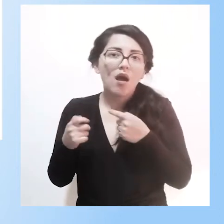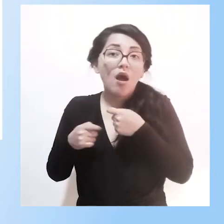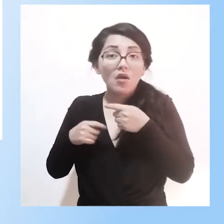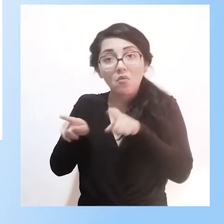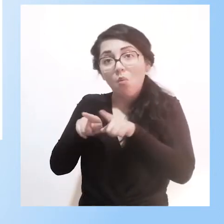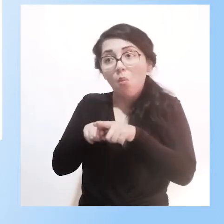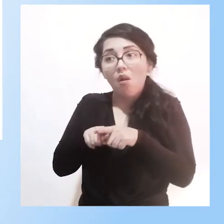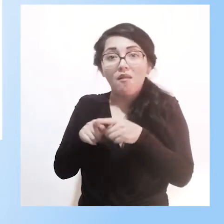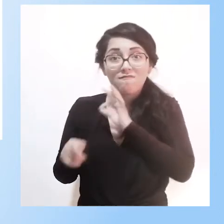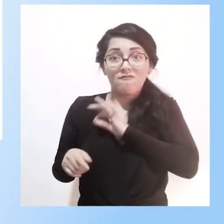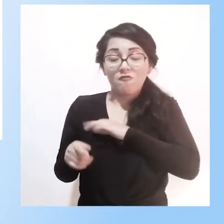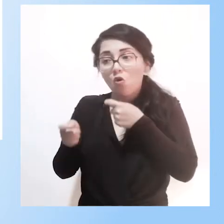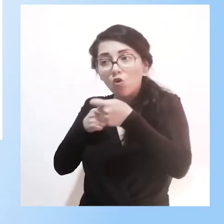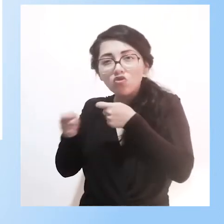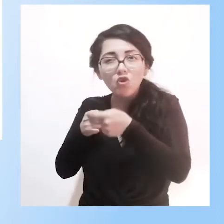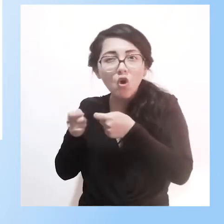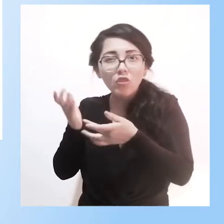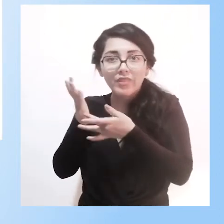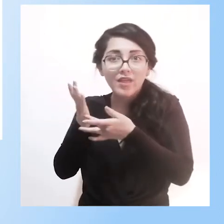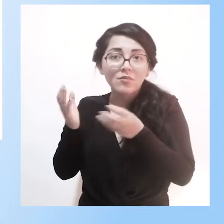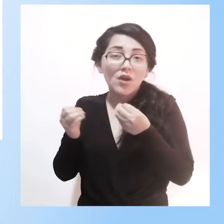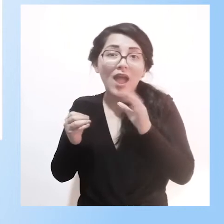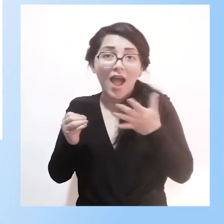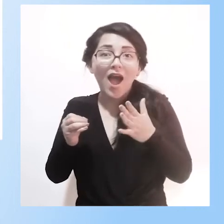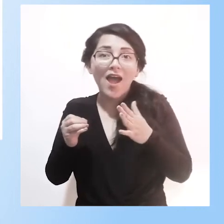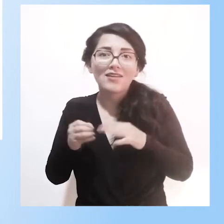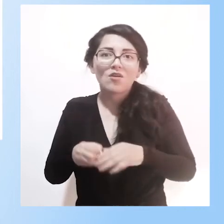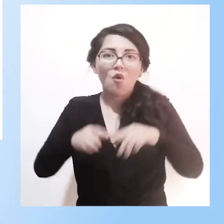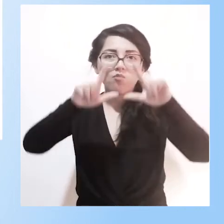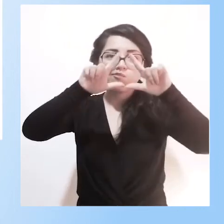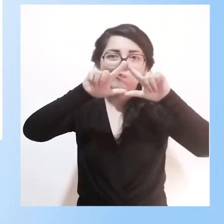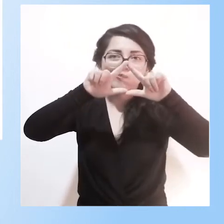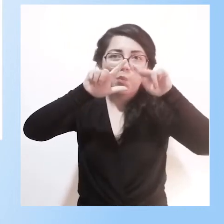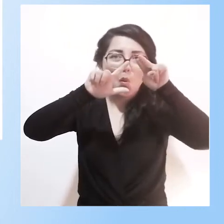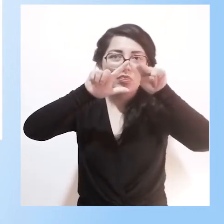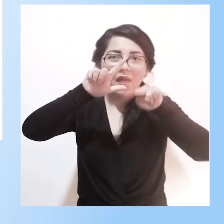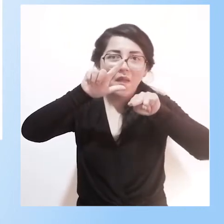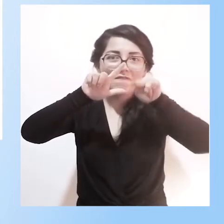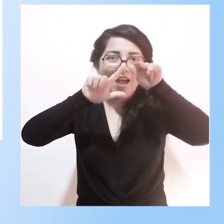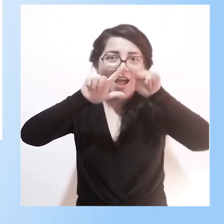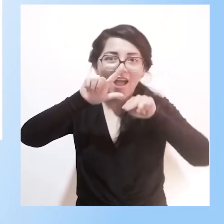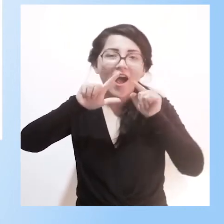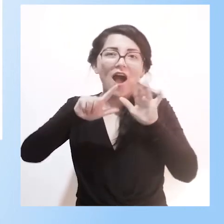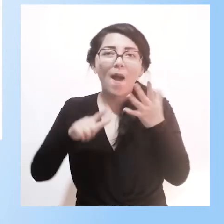técnico de la superioridad. porque arrancamos desde el ministerio hasta los